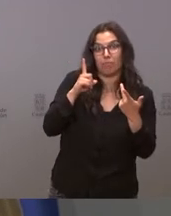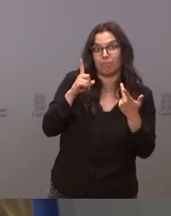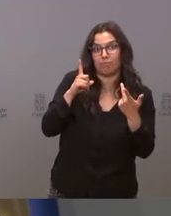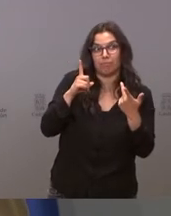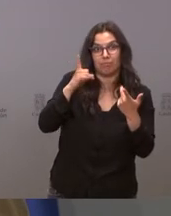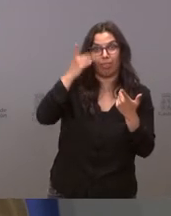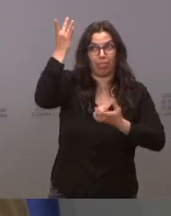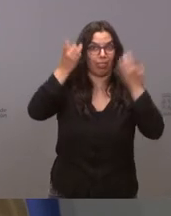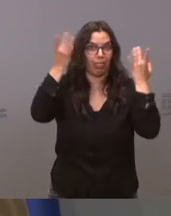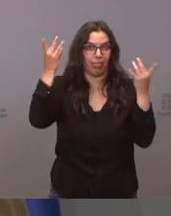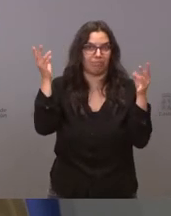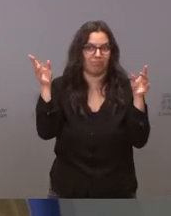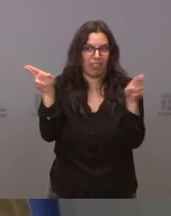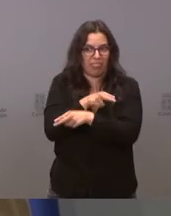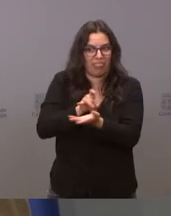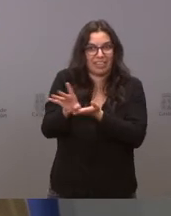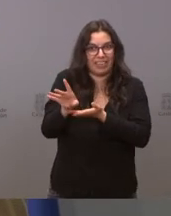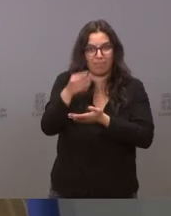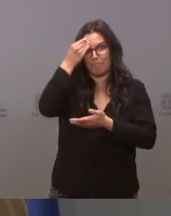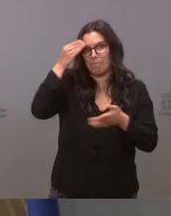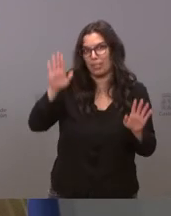¿no? digo yo